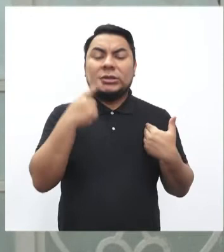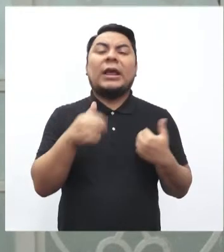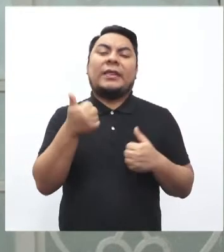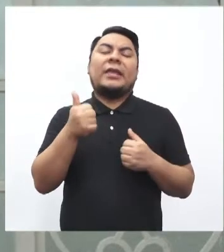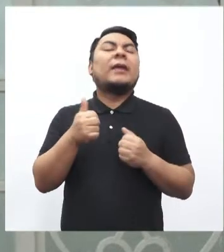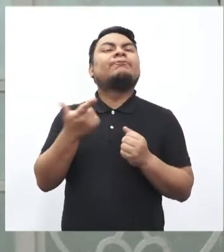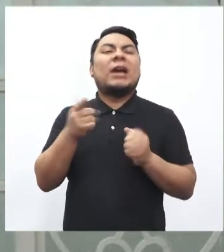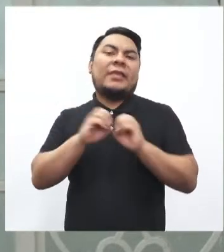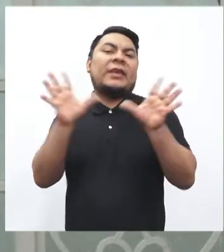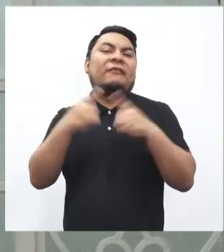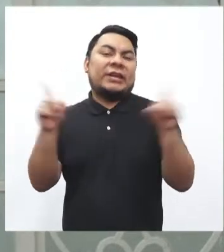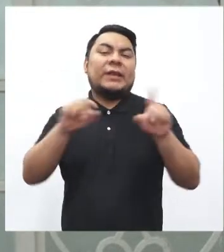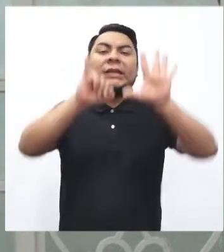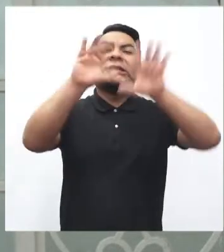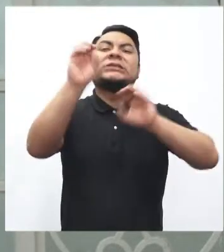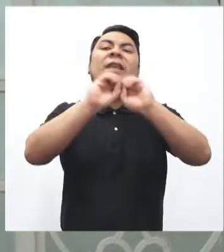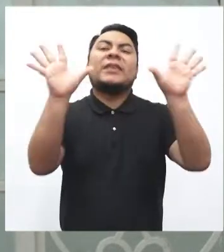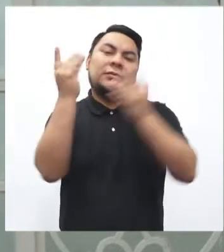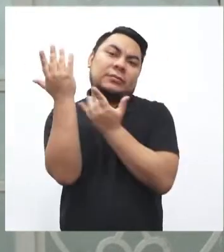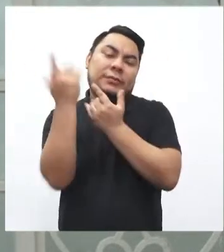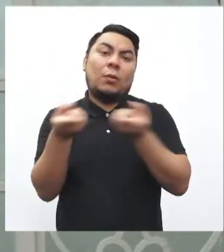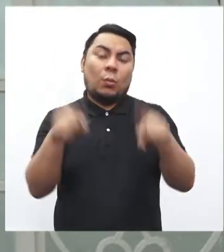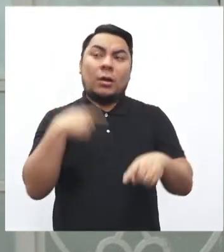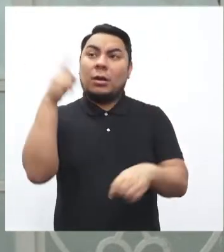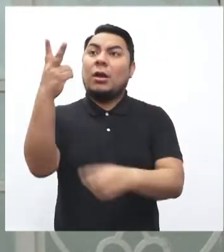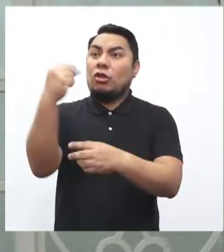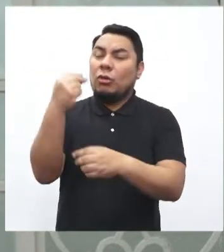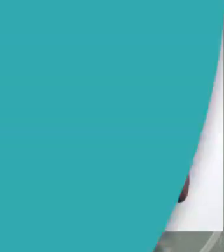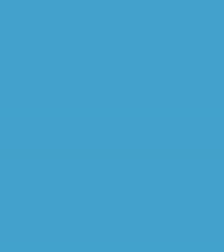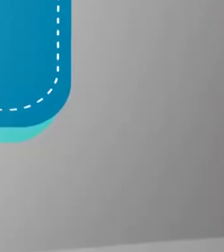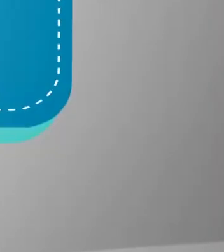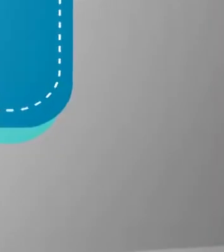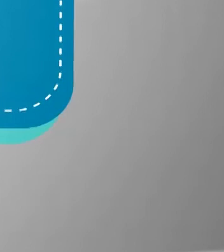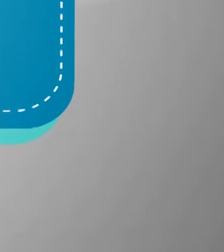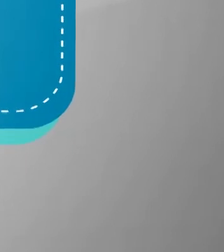distinto. Son 60 días hábiles máximos desde que se produjo la denegatoria.